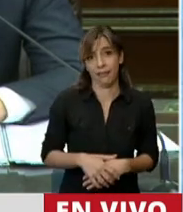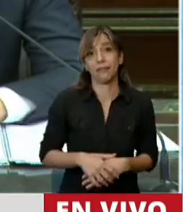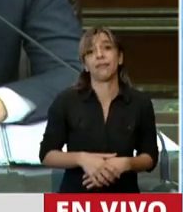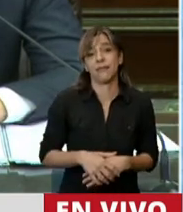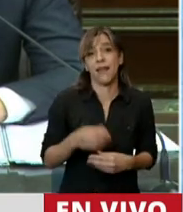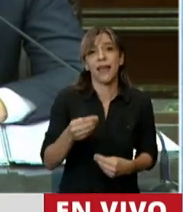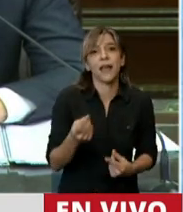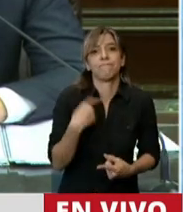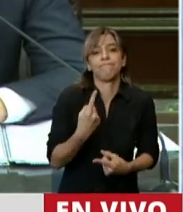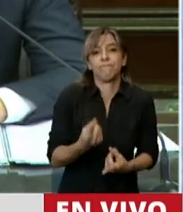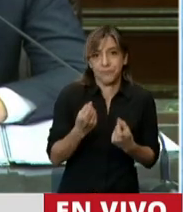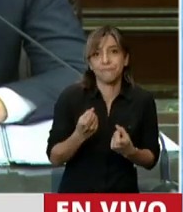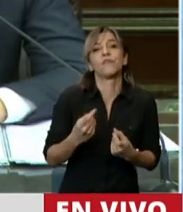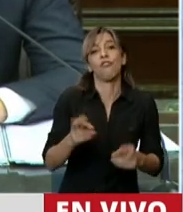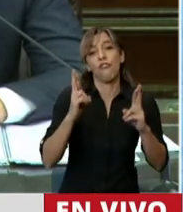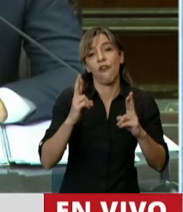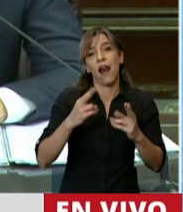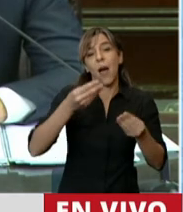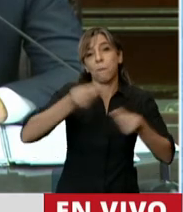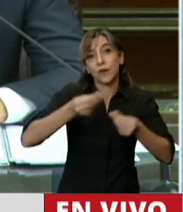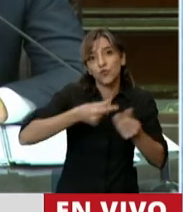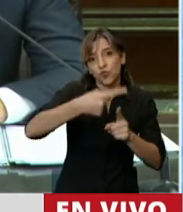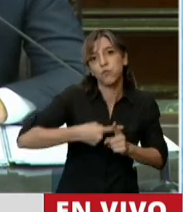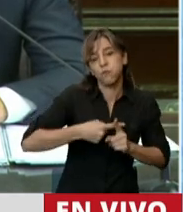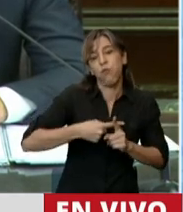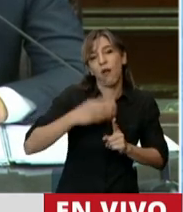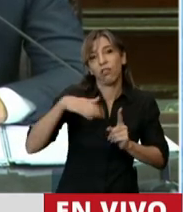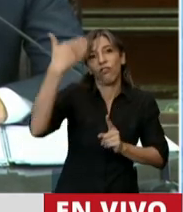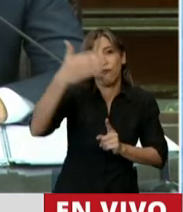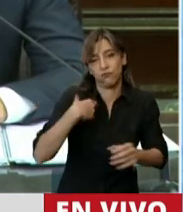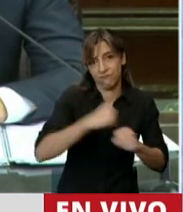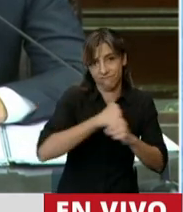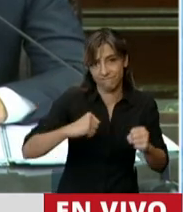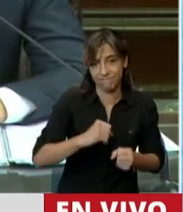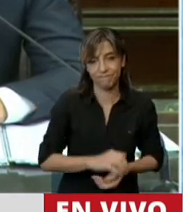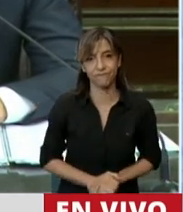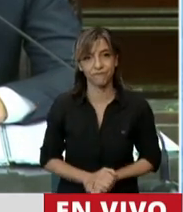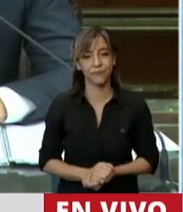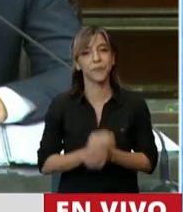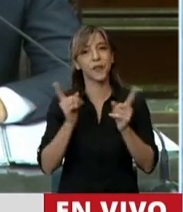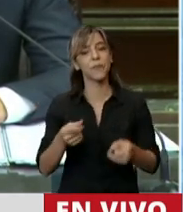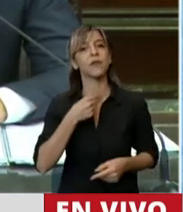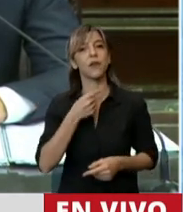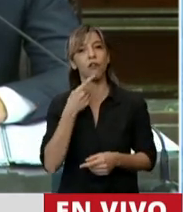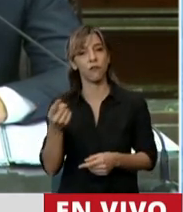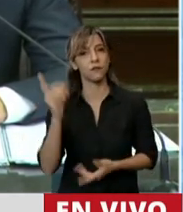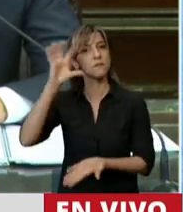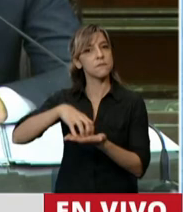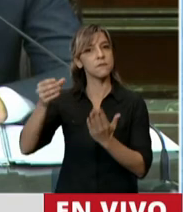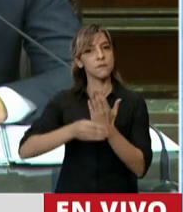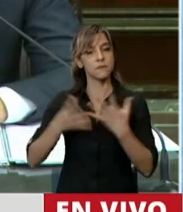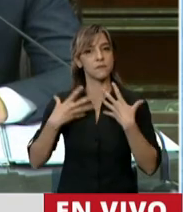presupuesto el día de mañana. Miren, yo quiero hacer un capítulo especial al Ministerio de Salud de la Nación, en